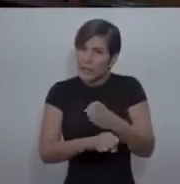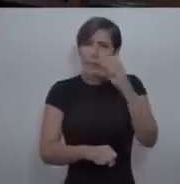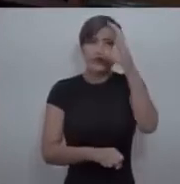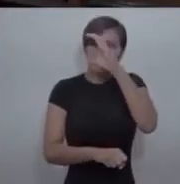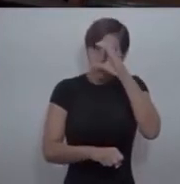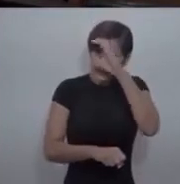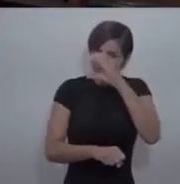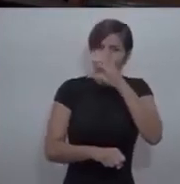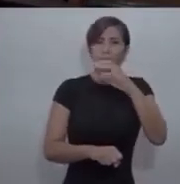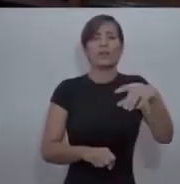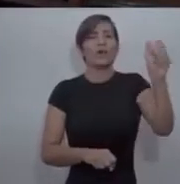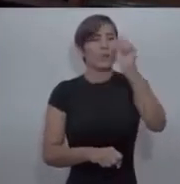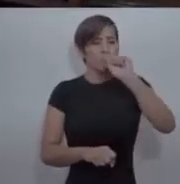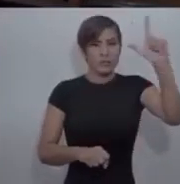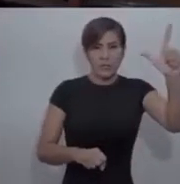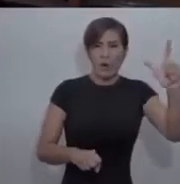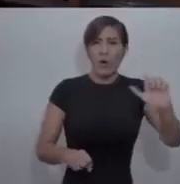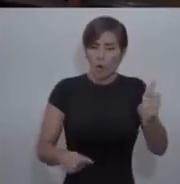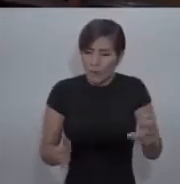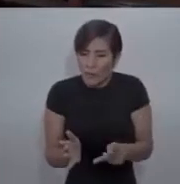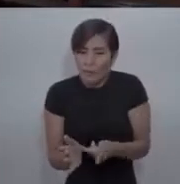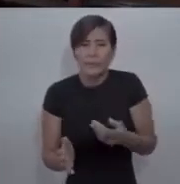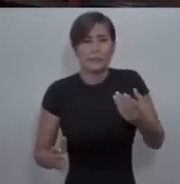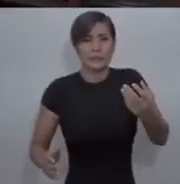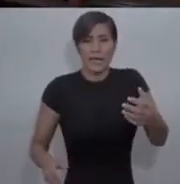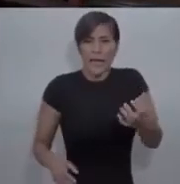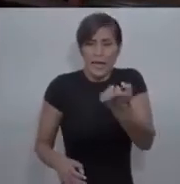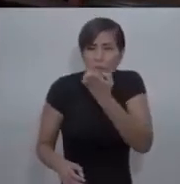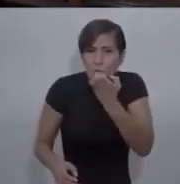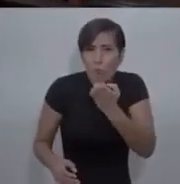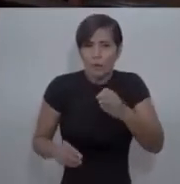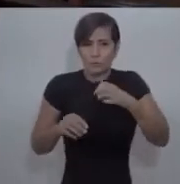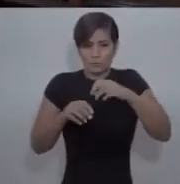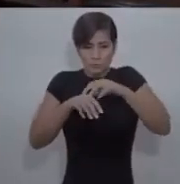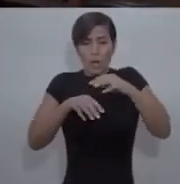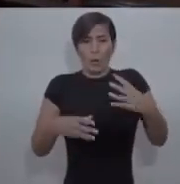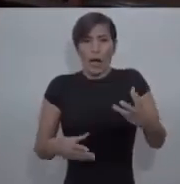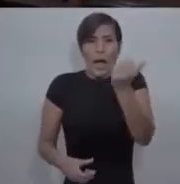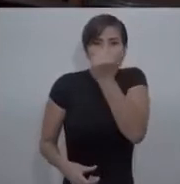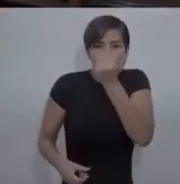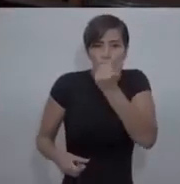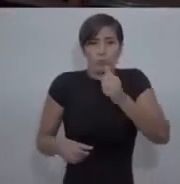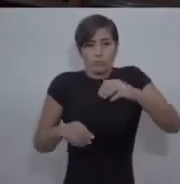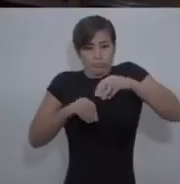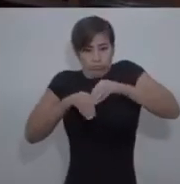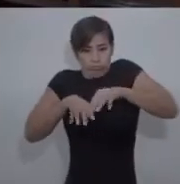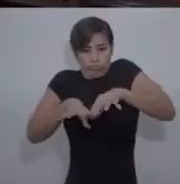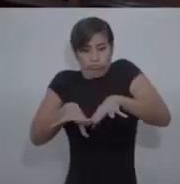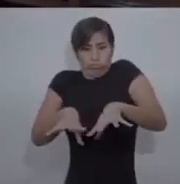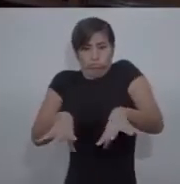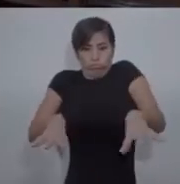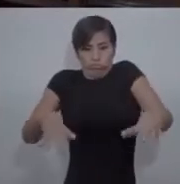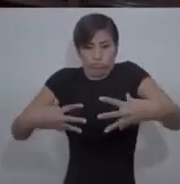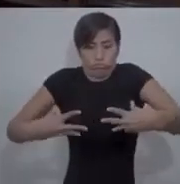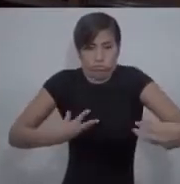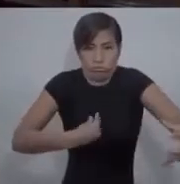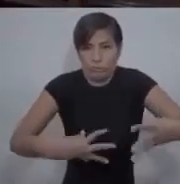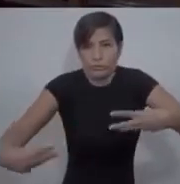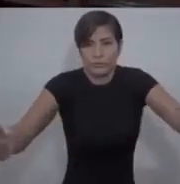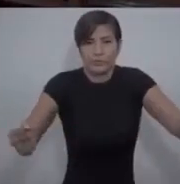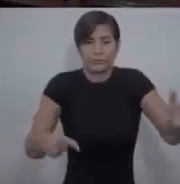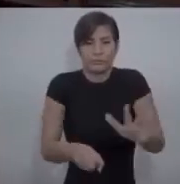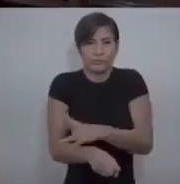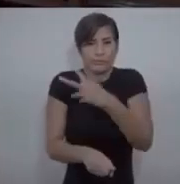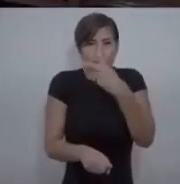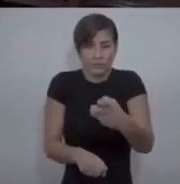postura, pues retornar a las escuelas sería el detonante de un contagio explosivo por la gran cantidad de alumnos ubicados en espacios cerrados.